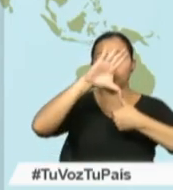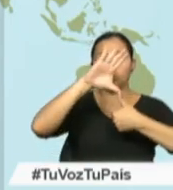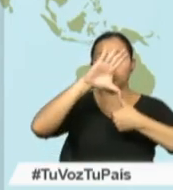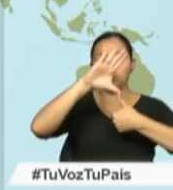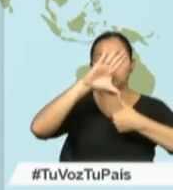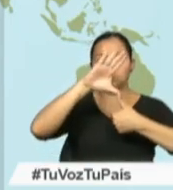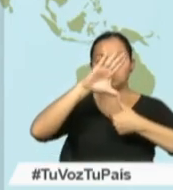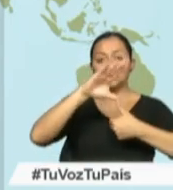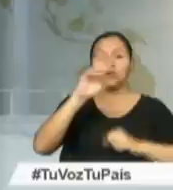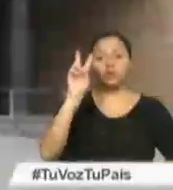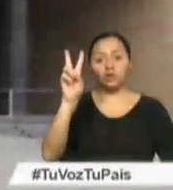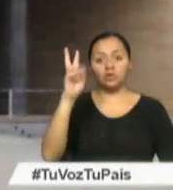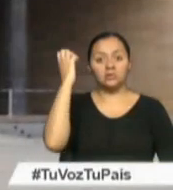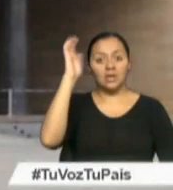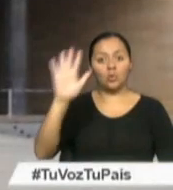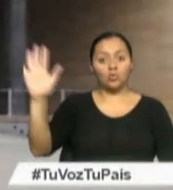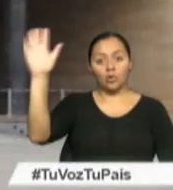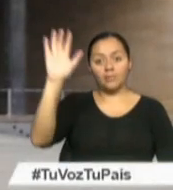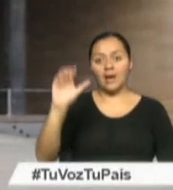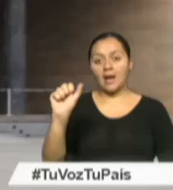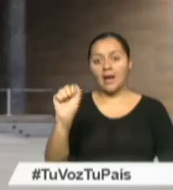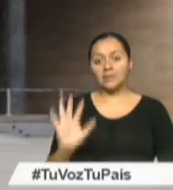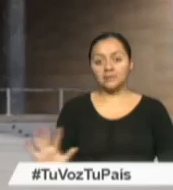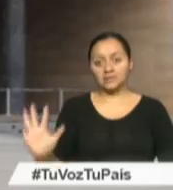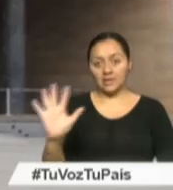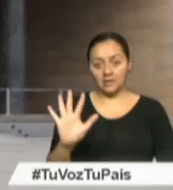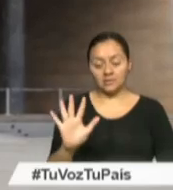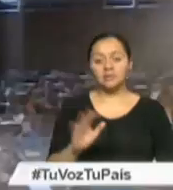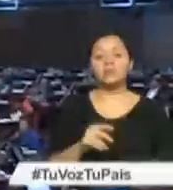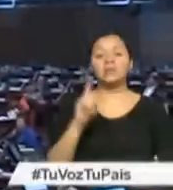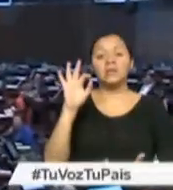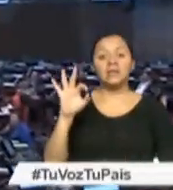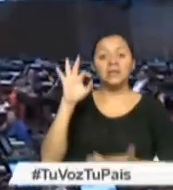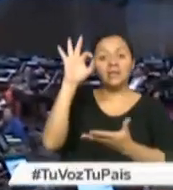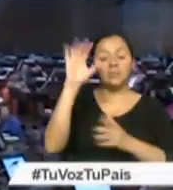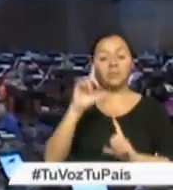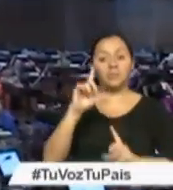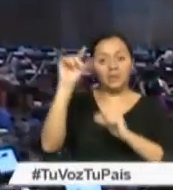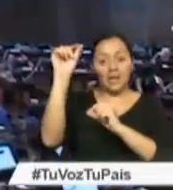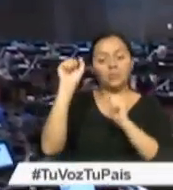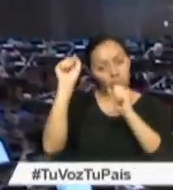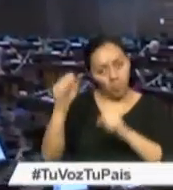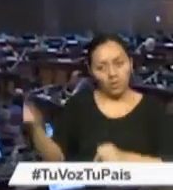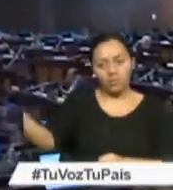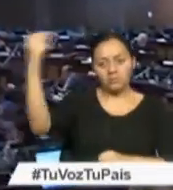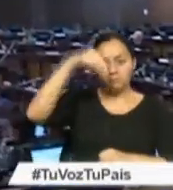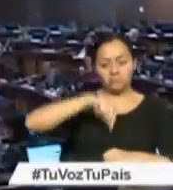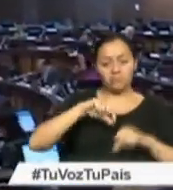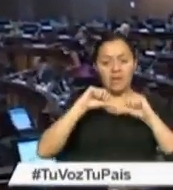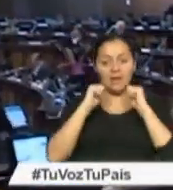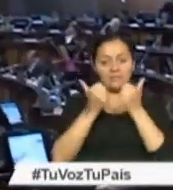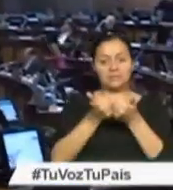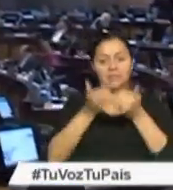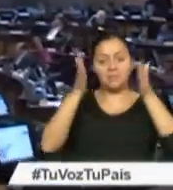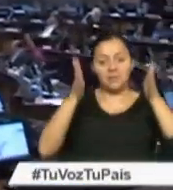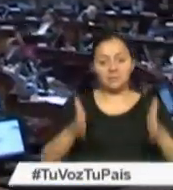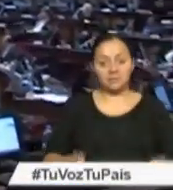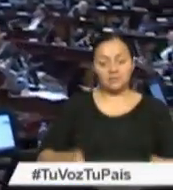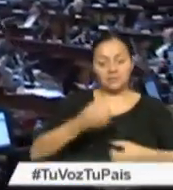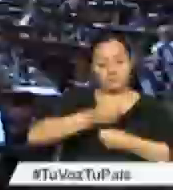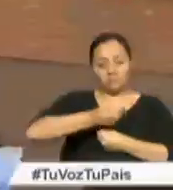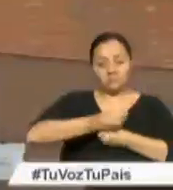Europa y Asia. Ahora, la representación de los migrantes que les permite ser parte de la toma de decisiones del país